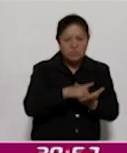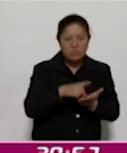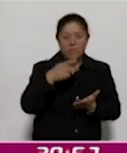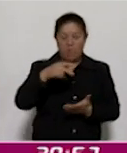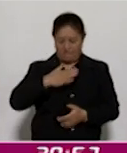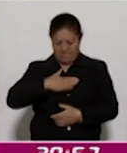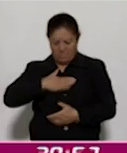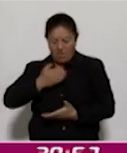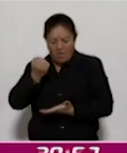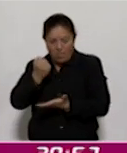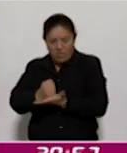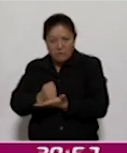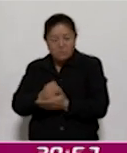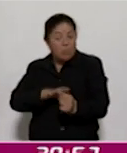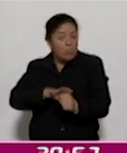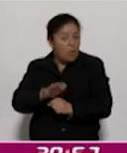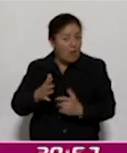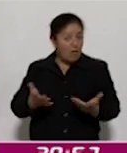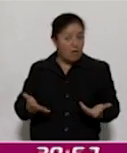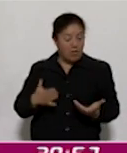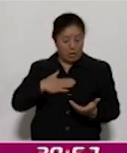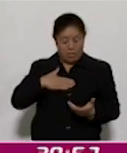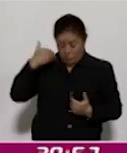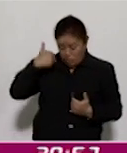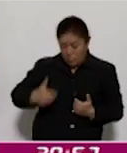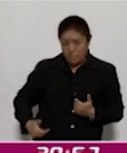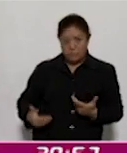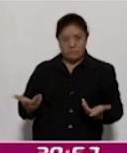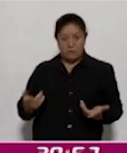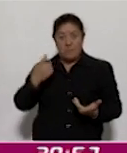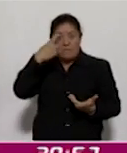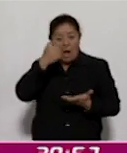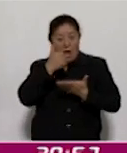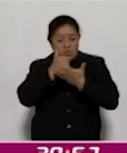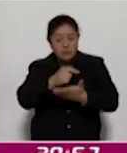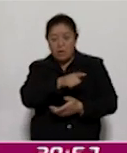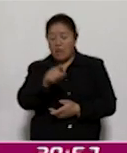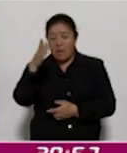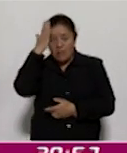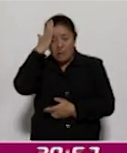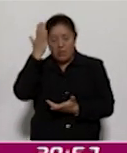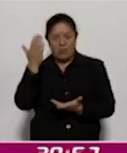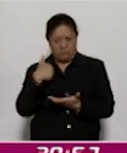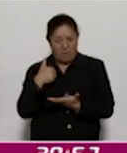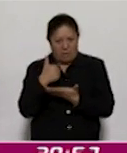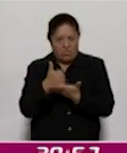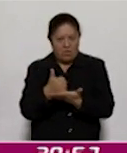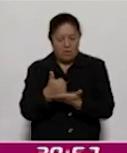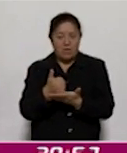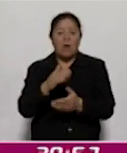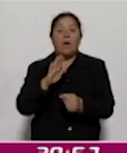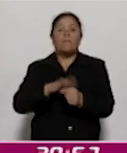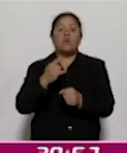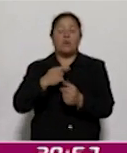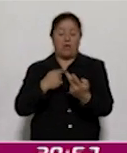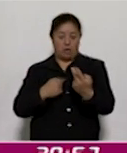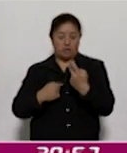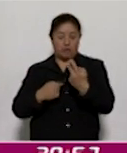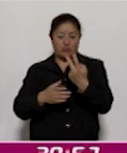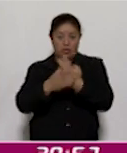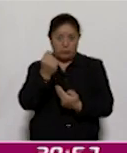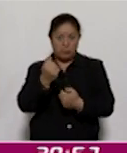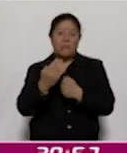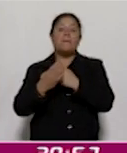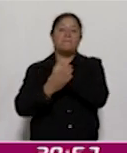ciudadanos para también ayudar a las autoridades? Porque al final es en beneficio de todos. No es como...